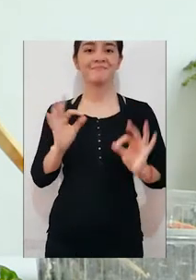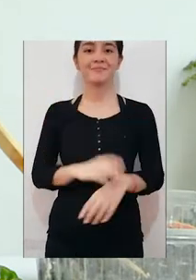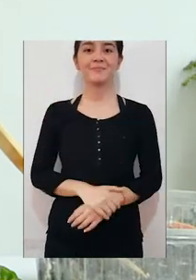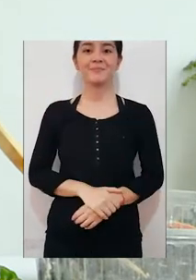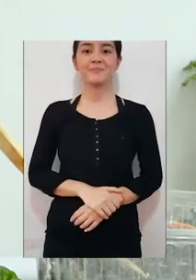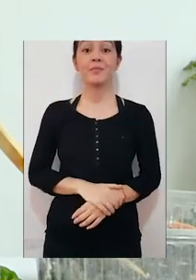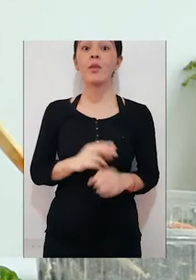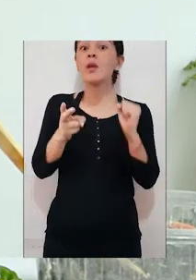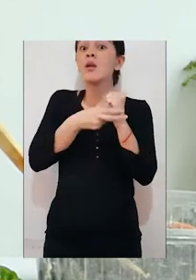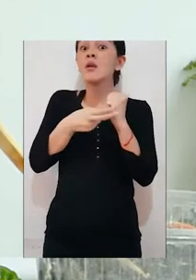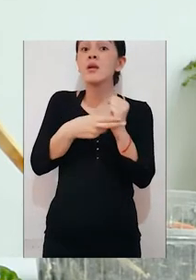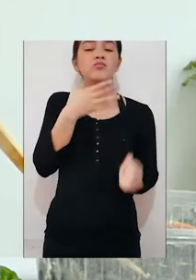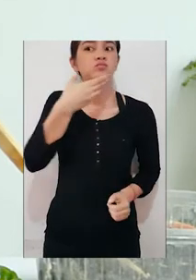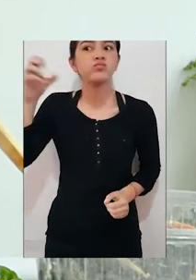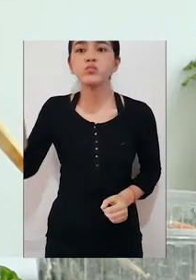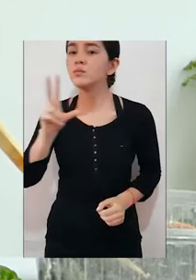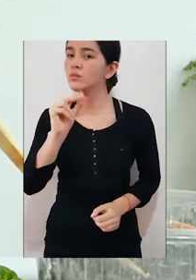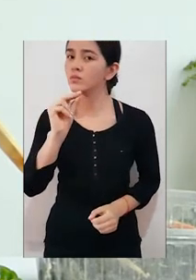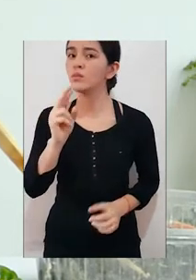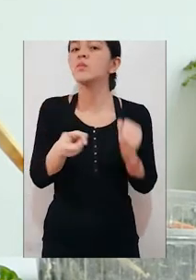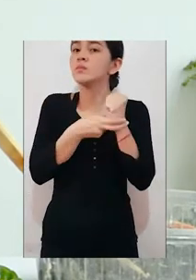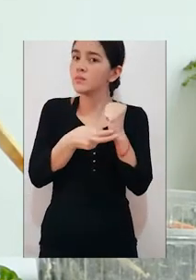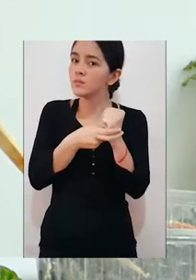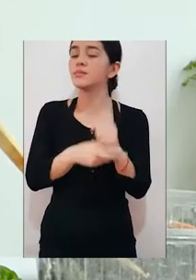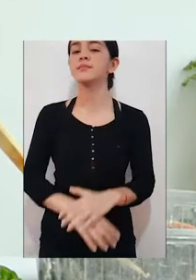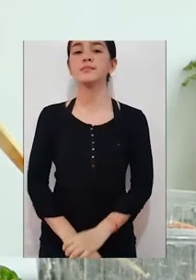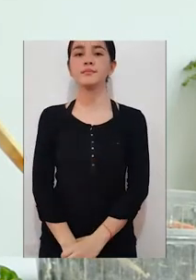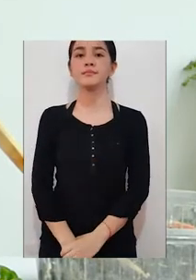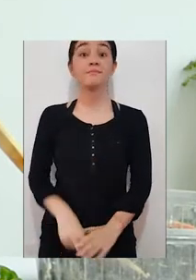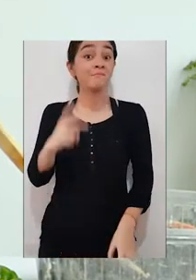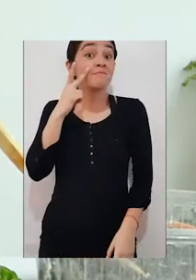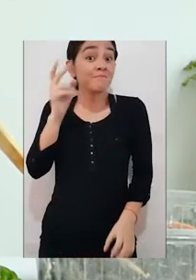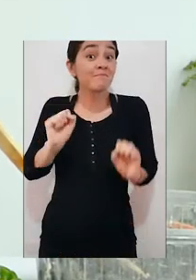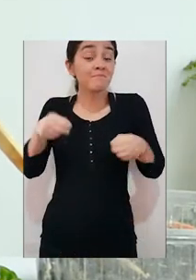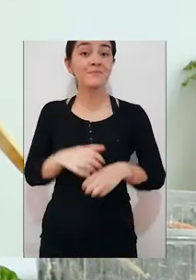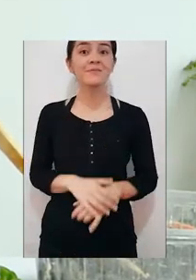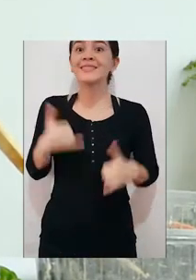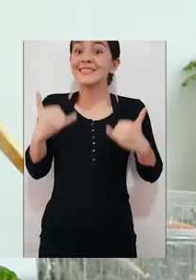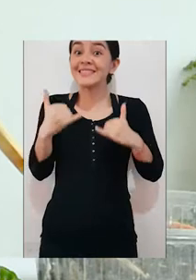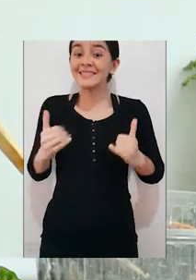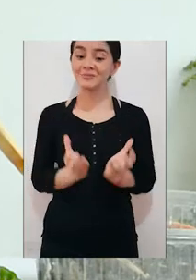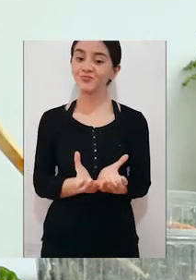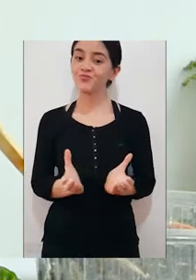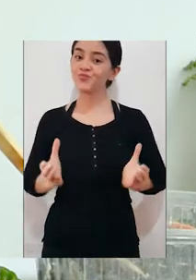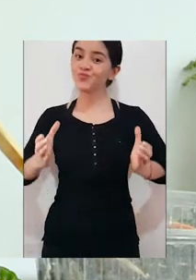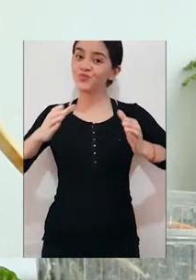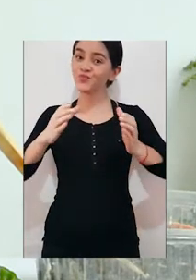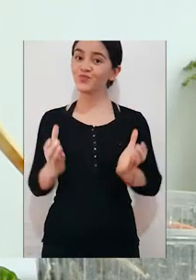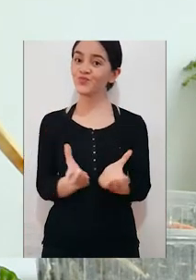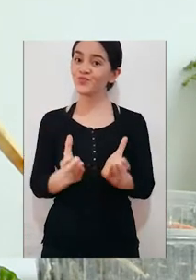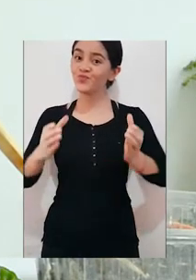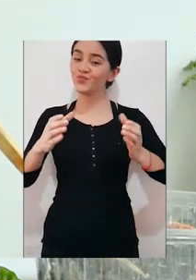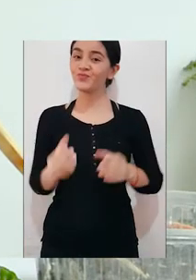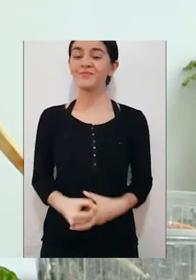este lo vamos a guardar, no lo vamos a guardar. Como pueden ver, ya tenemos la forma de